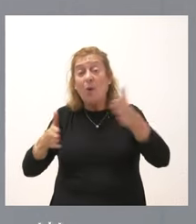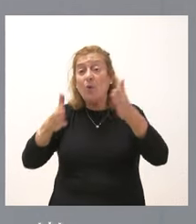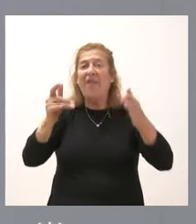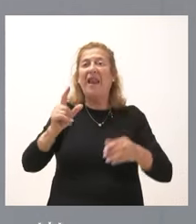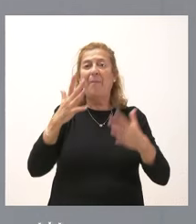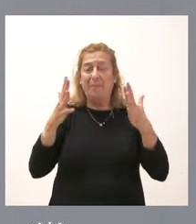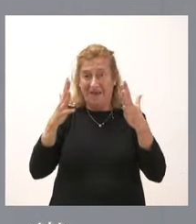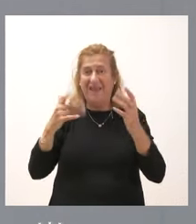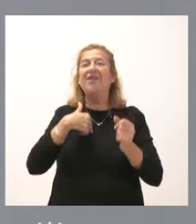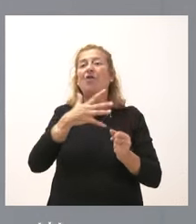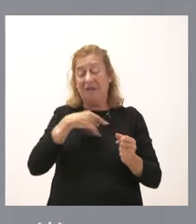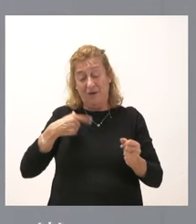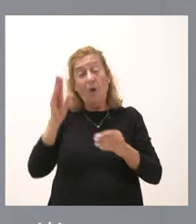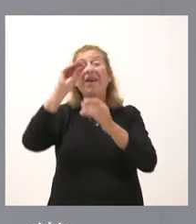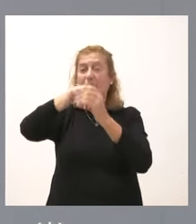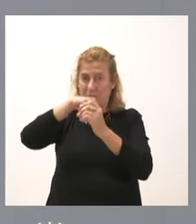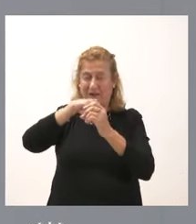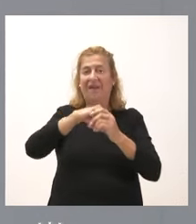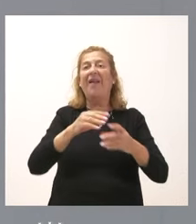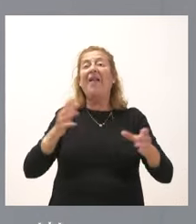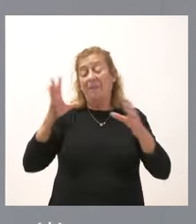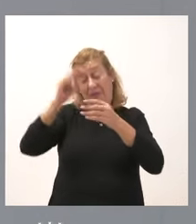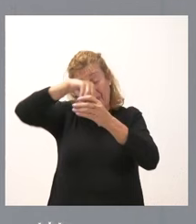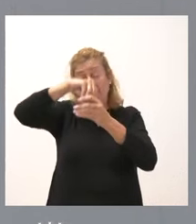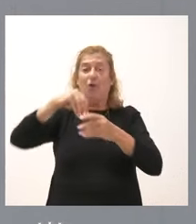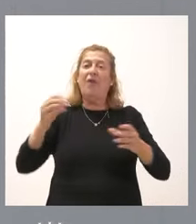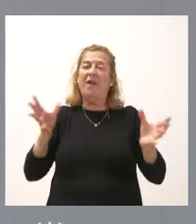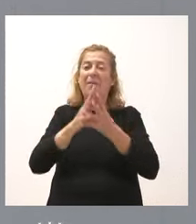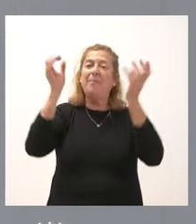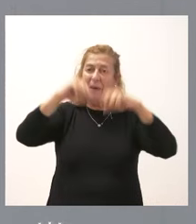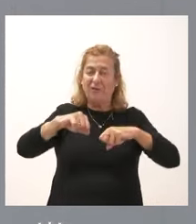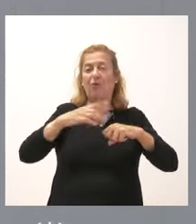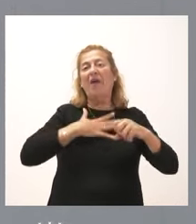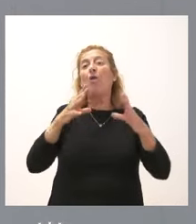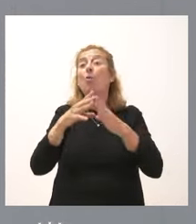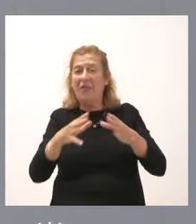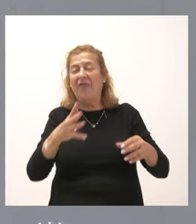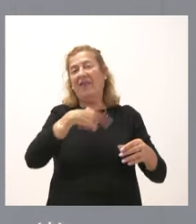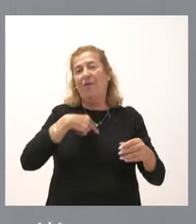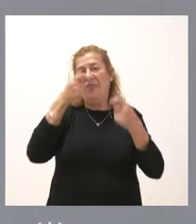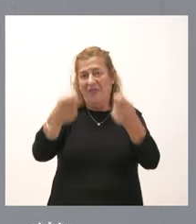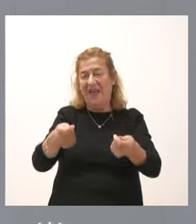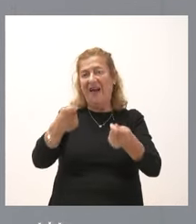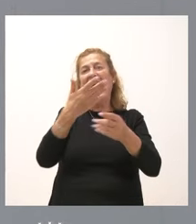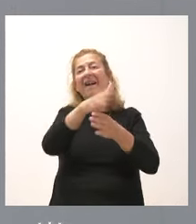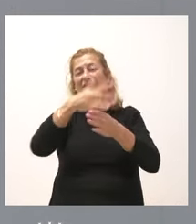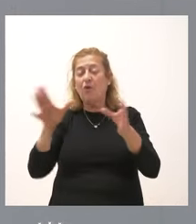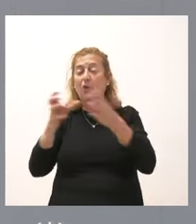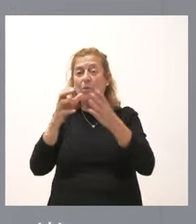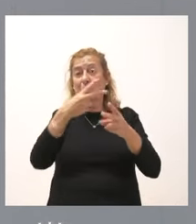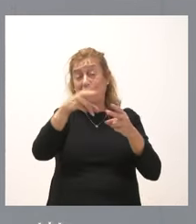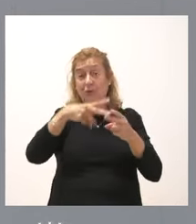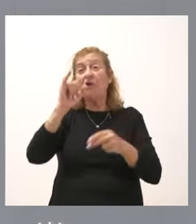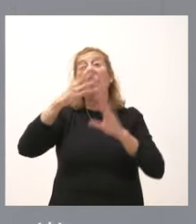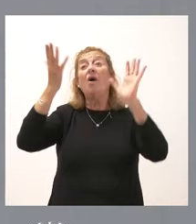es una de las actuaciones que queremos incluir dentro de ese pacto de comunidad que queremos ofrecer y hemos ofrecido al resto de los grupos políticos. Y,